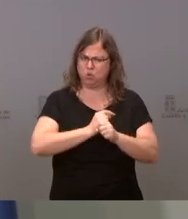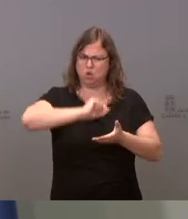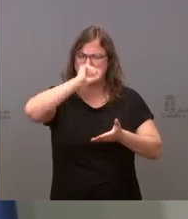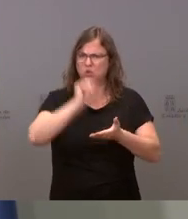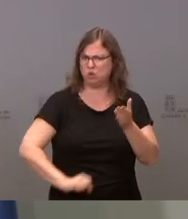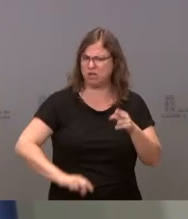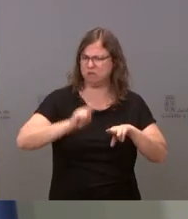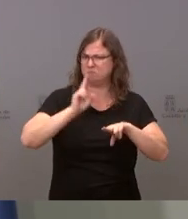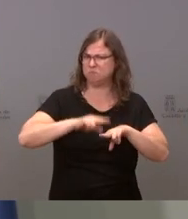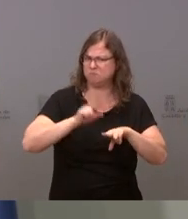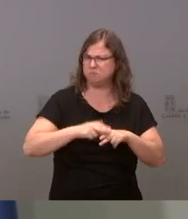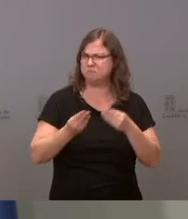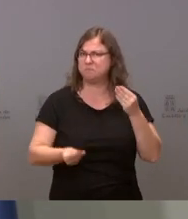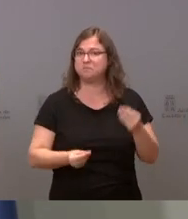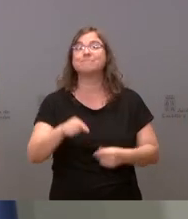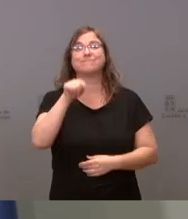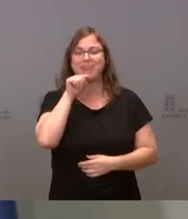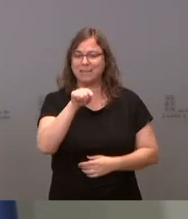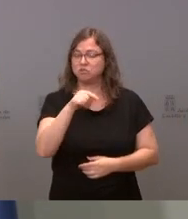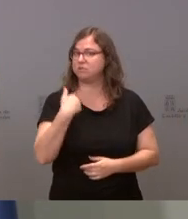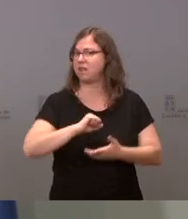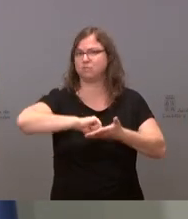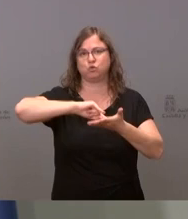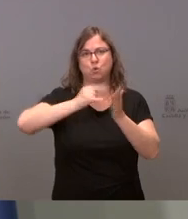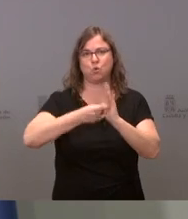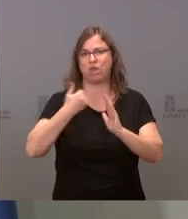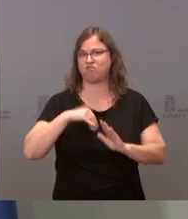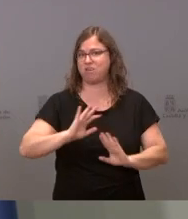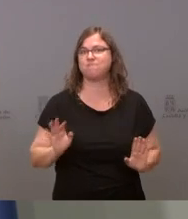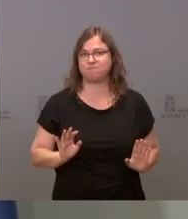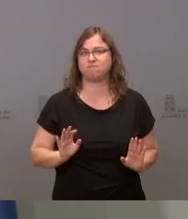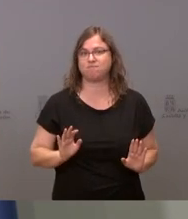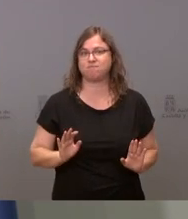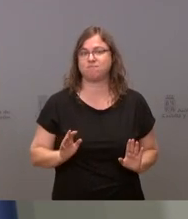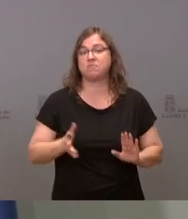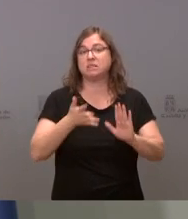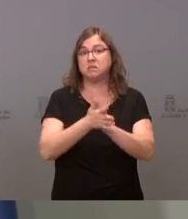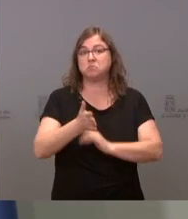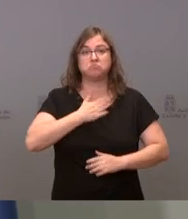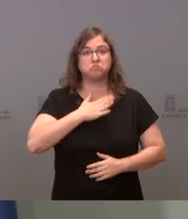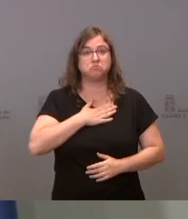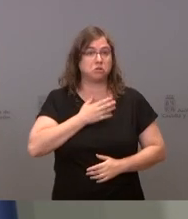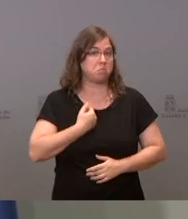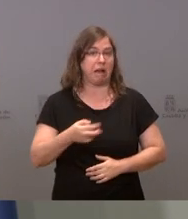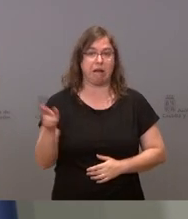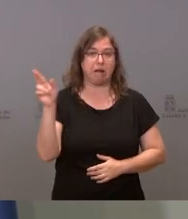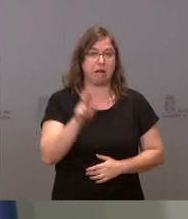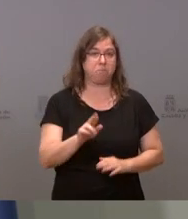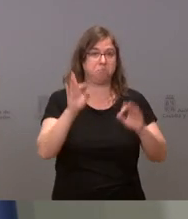diferentes. Eso es lo que hoy arreglamos. Por tanto, nosotros, insisto, estamos